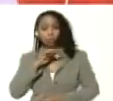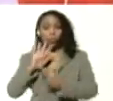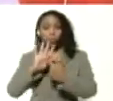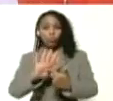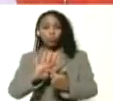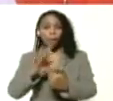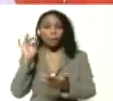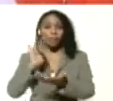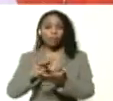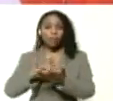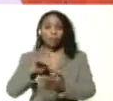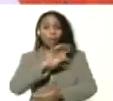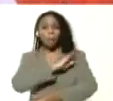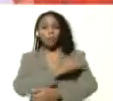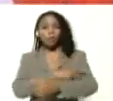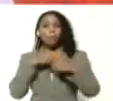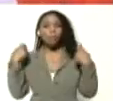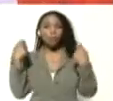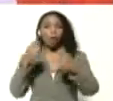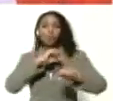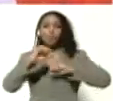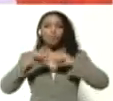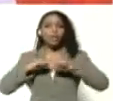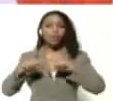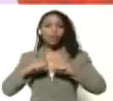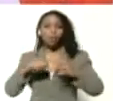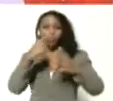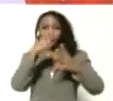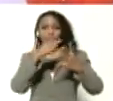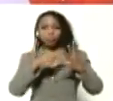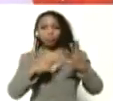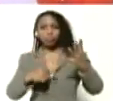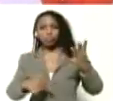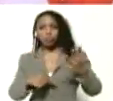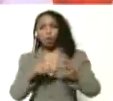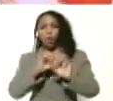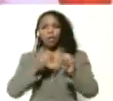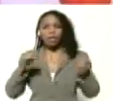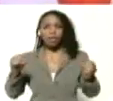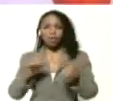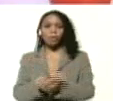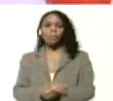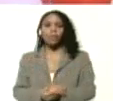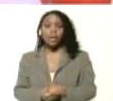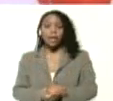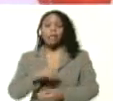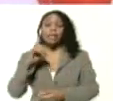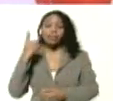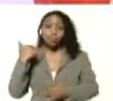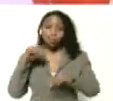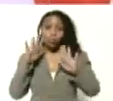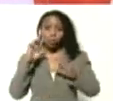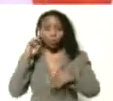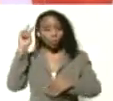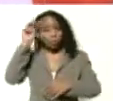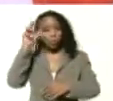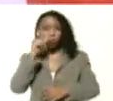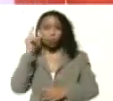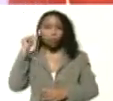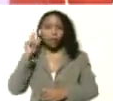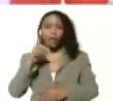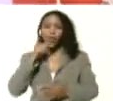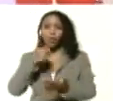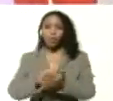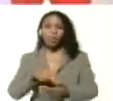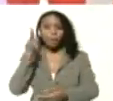es la participación del Poder Popular Movimiento Bolivariano de Familia y la Organización Bolivariana Estudiantil y por supuesto nuestras maestras y maestros que en